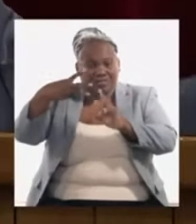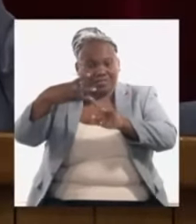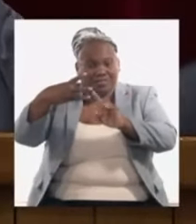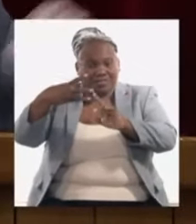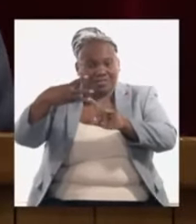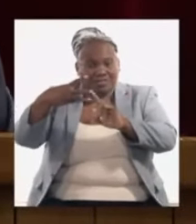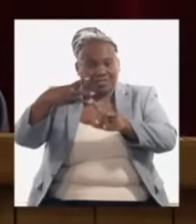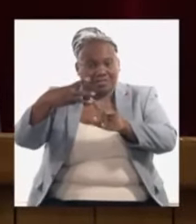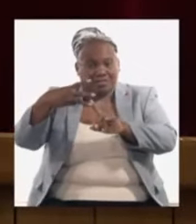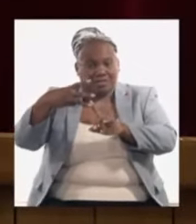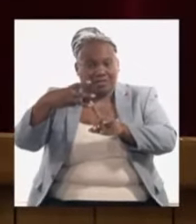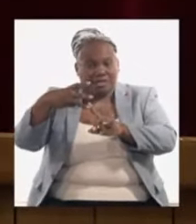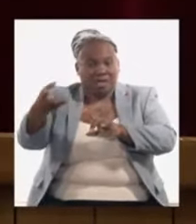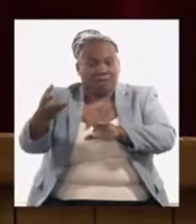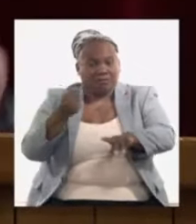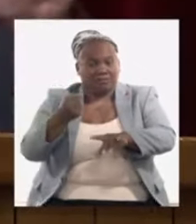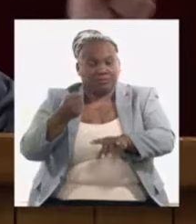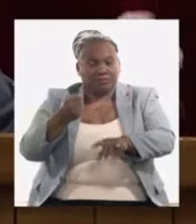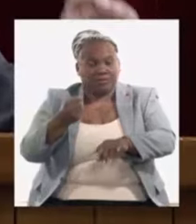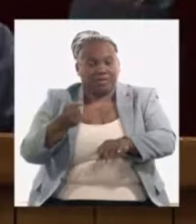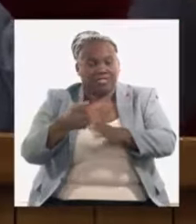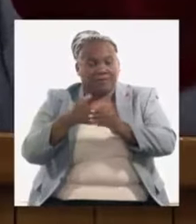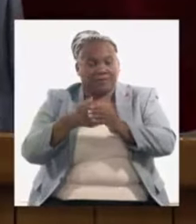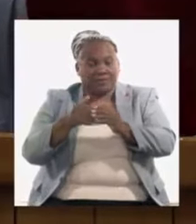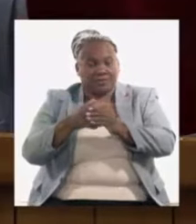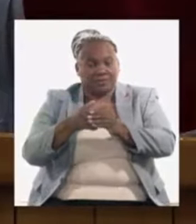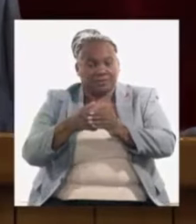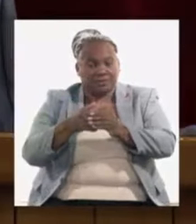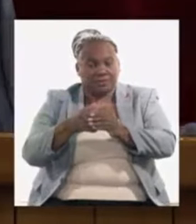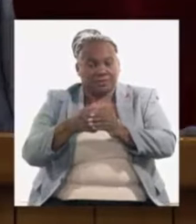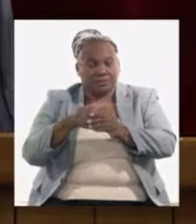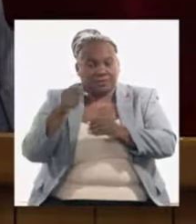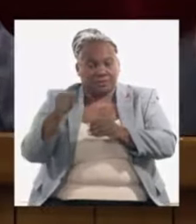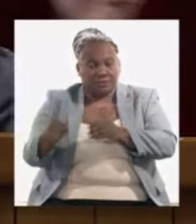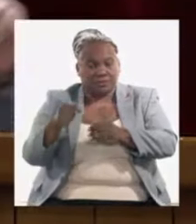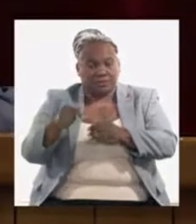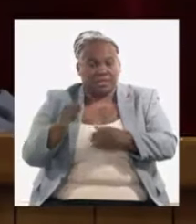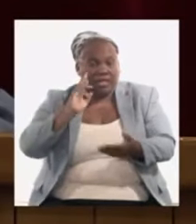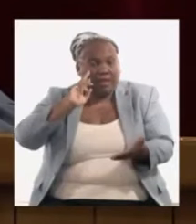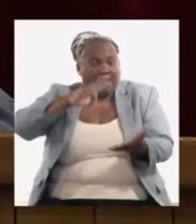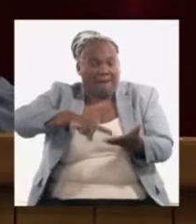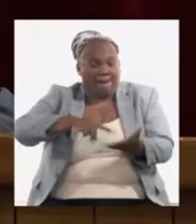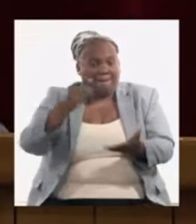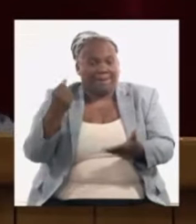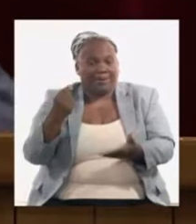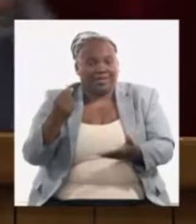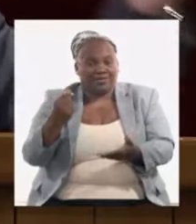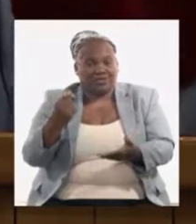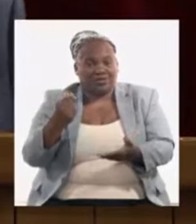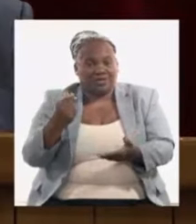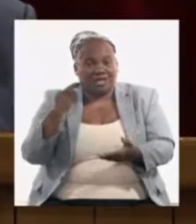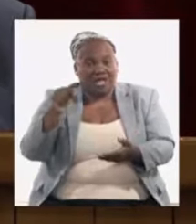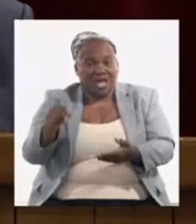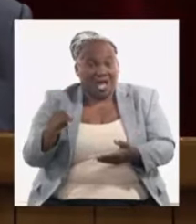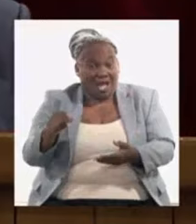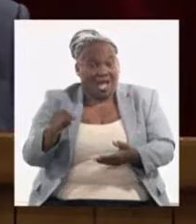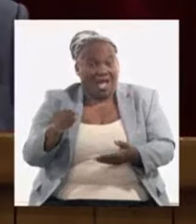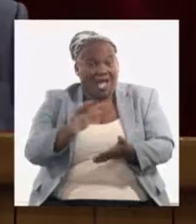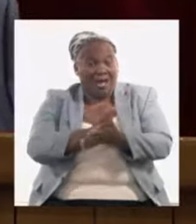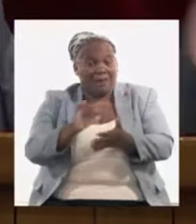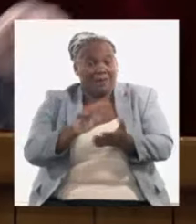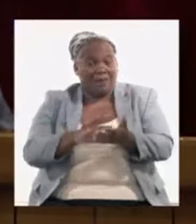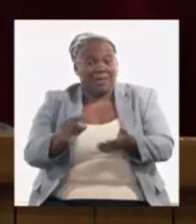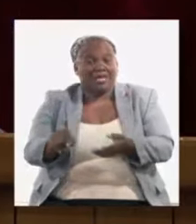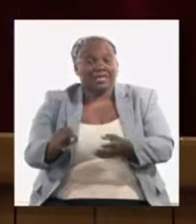cambio que está captando un nivel importante de divisas y siendo referente de precios del sector no estatal y además trasladando esos costos a